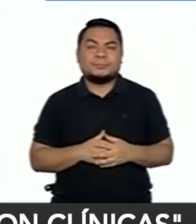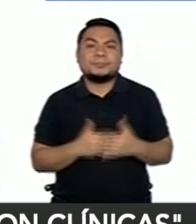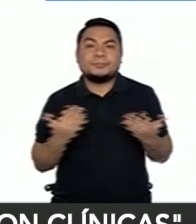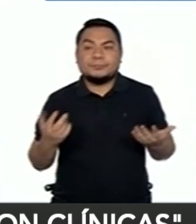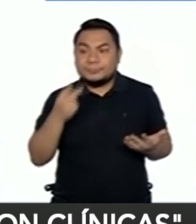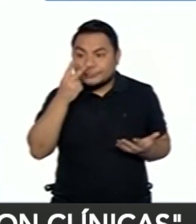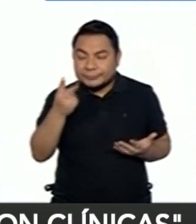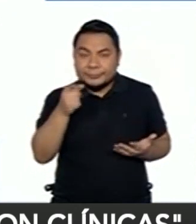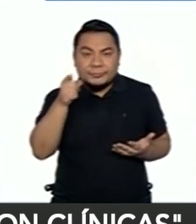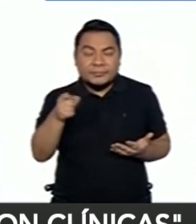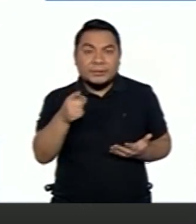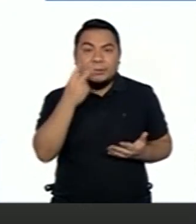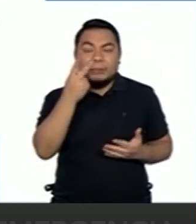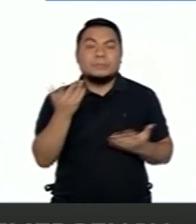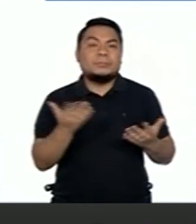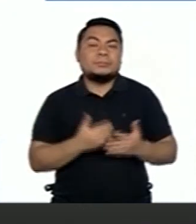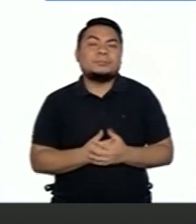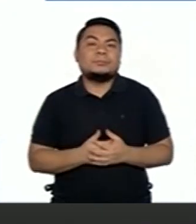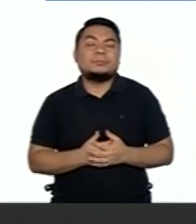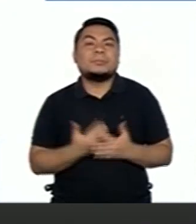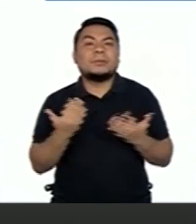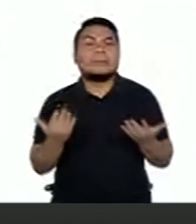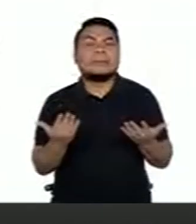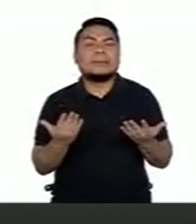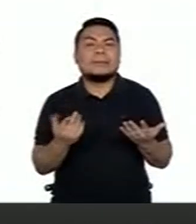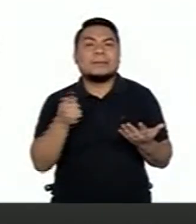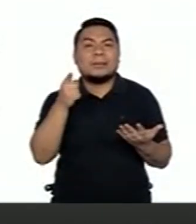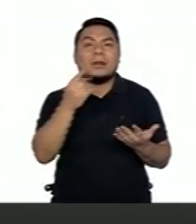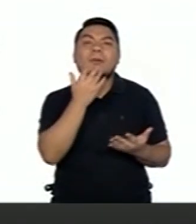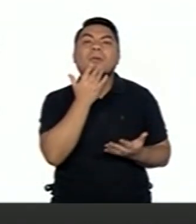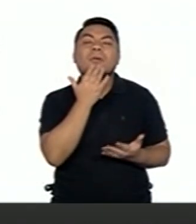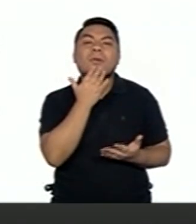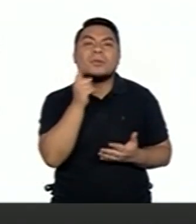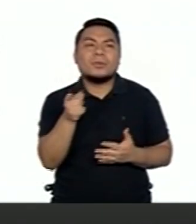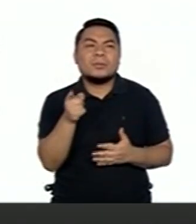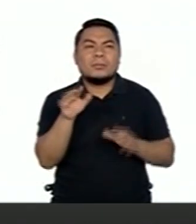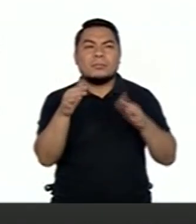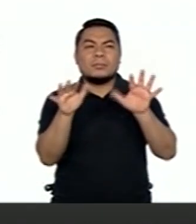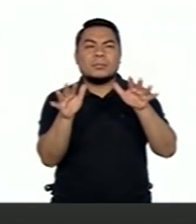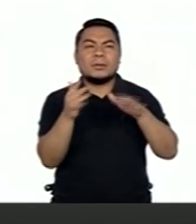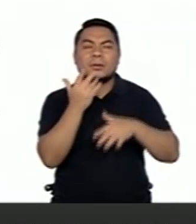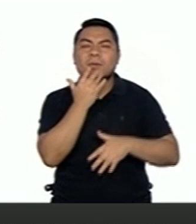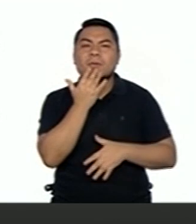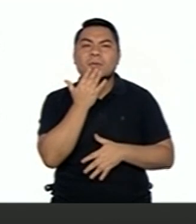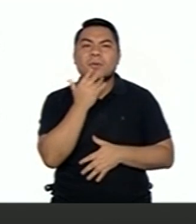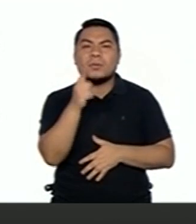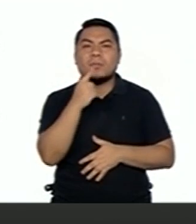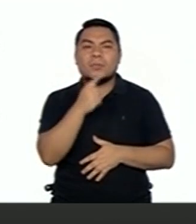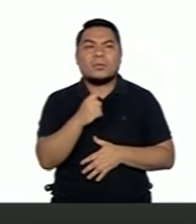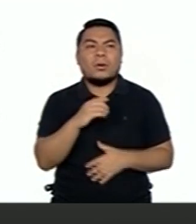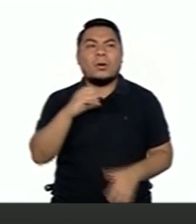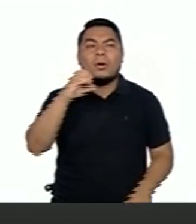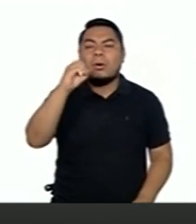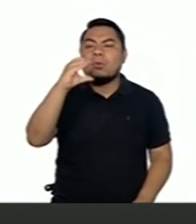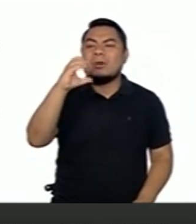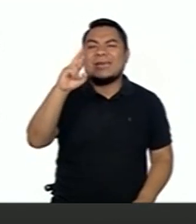Y entonces vemos ahí un color medio ocre,